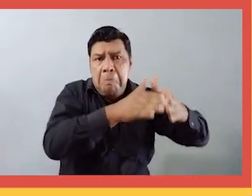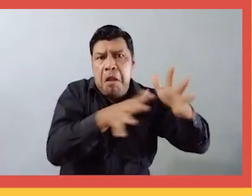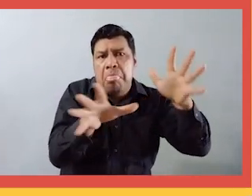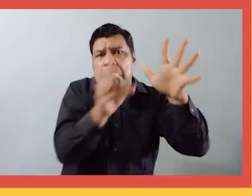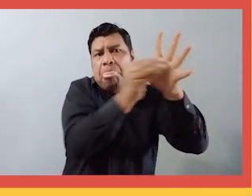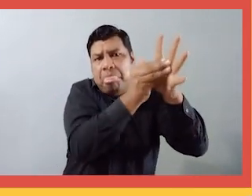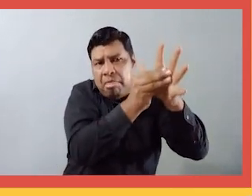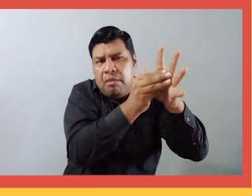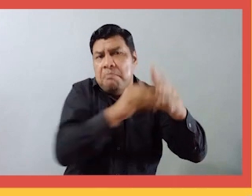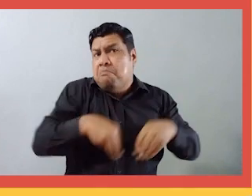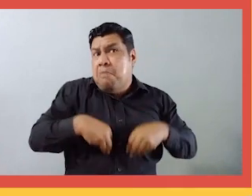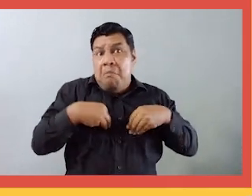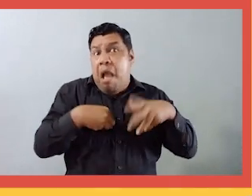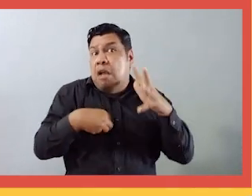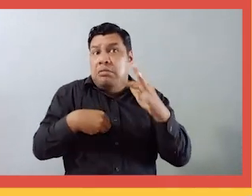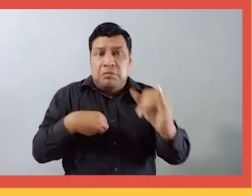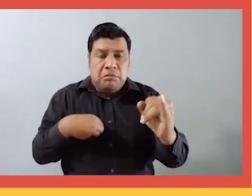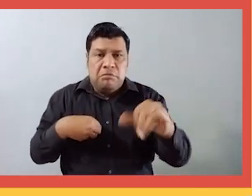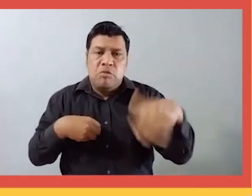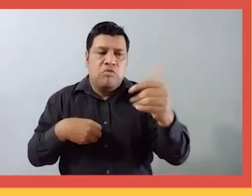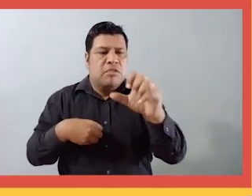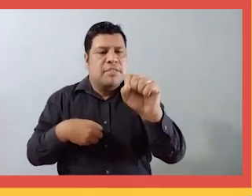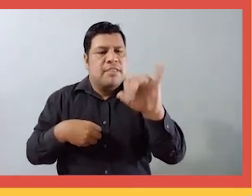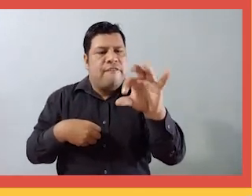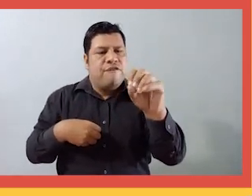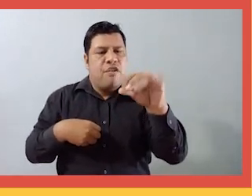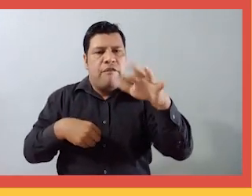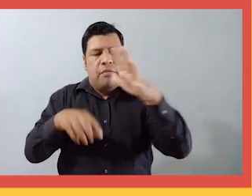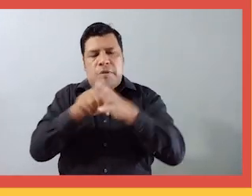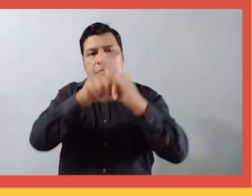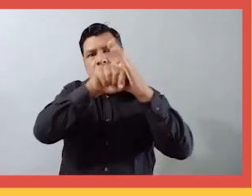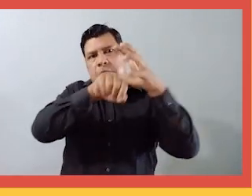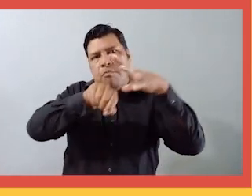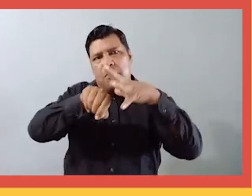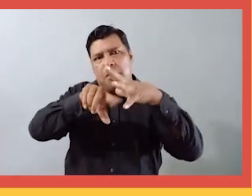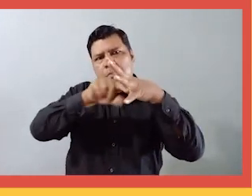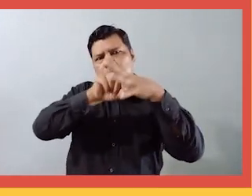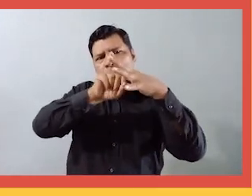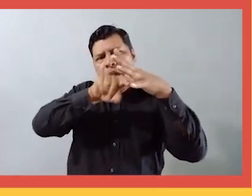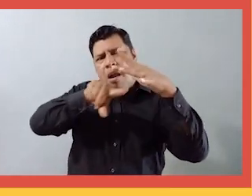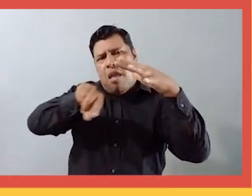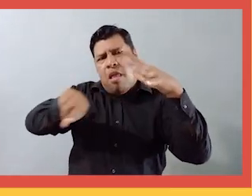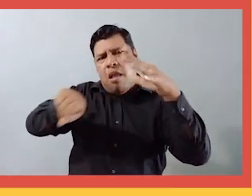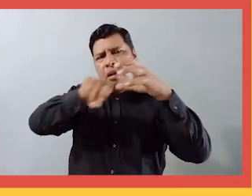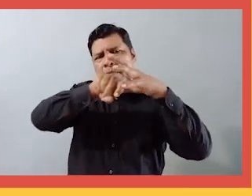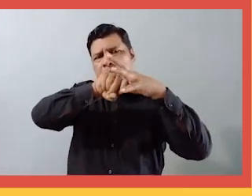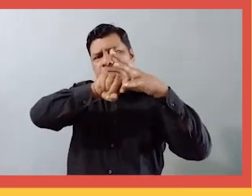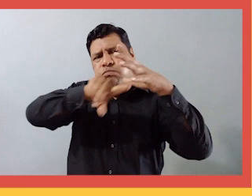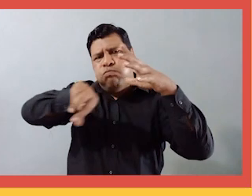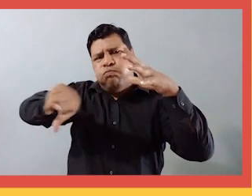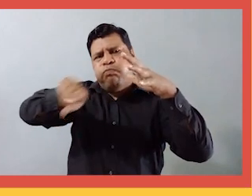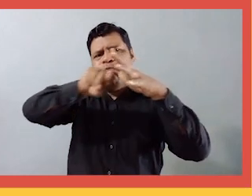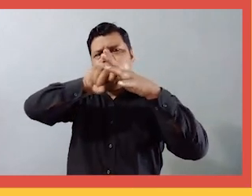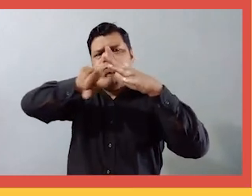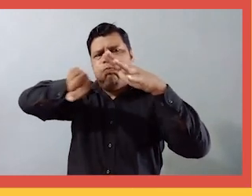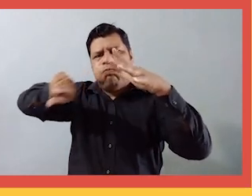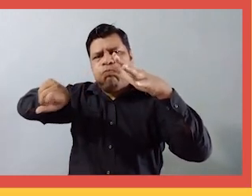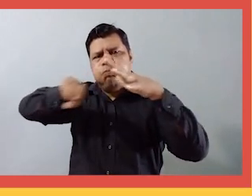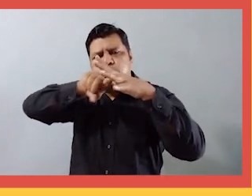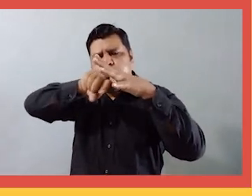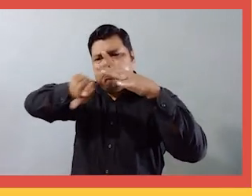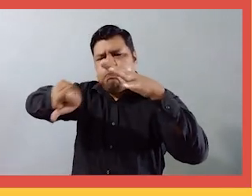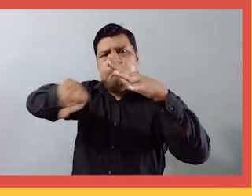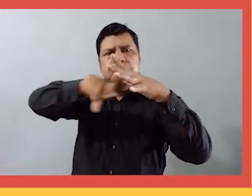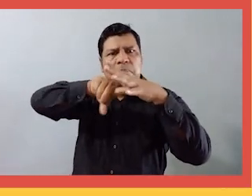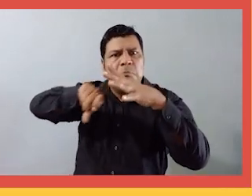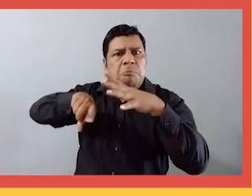artificiales como barcos y muelles. Pólipos, sifonóforos o cadenas de medusa, que son una combinación de la forma de medusa